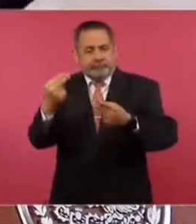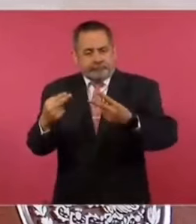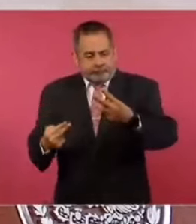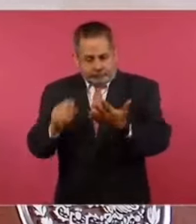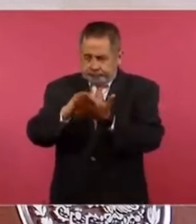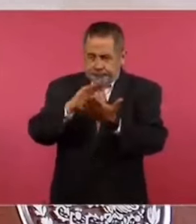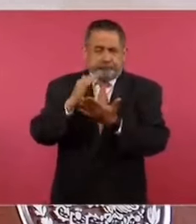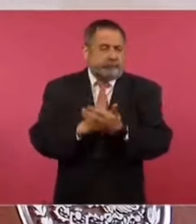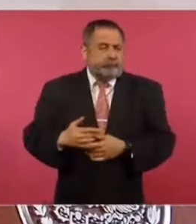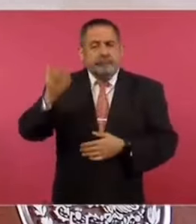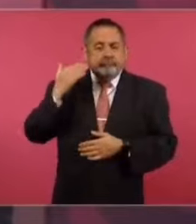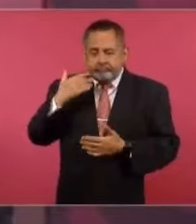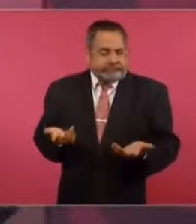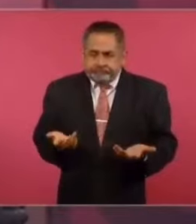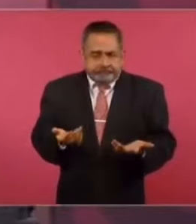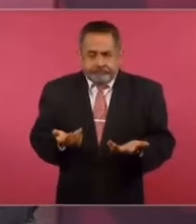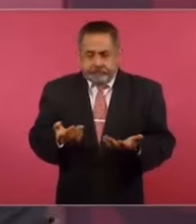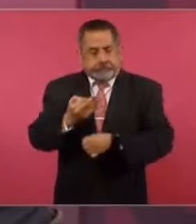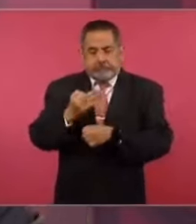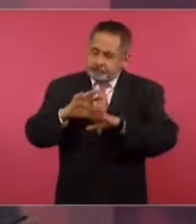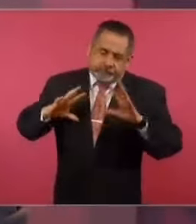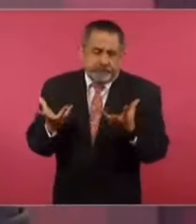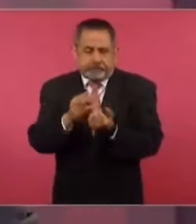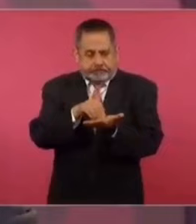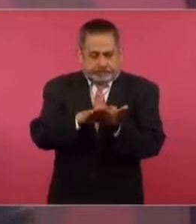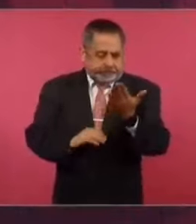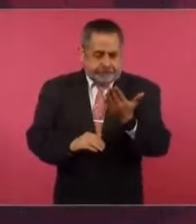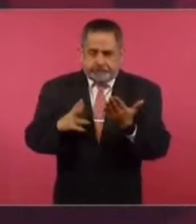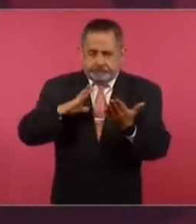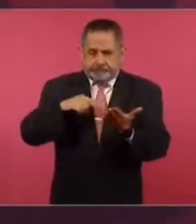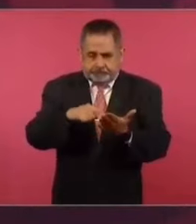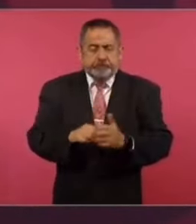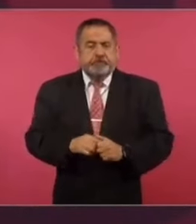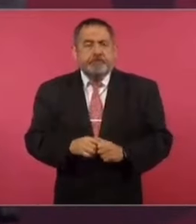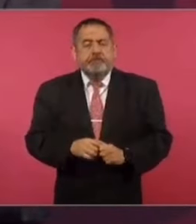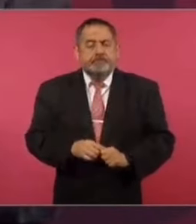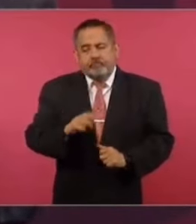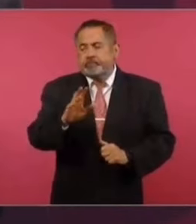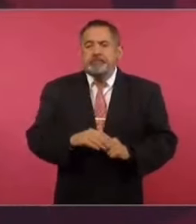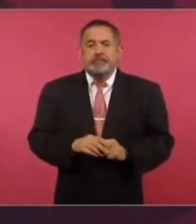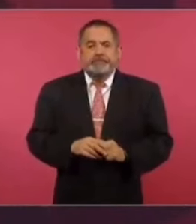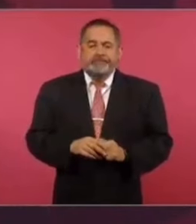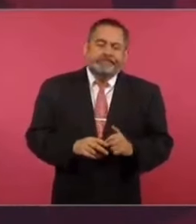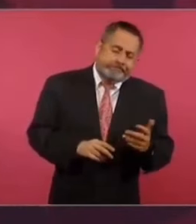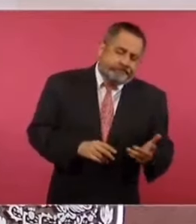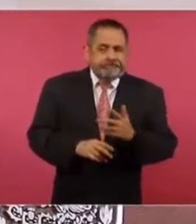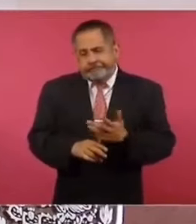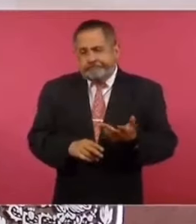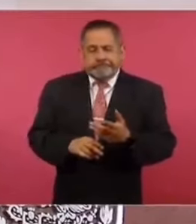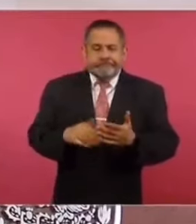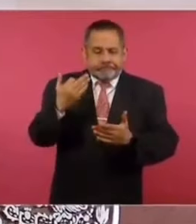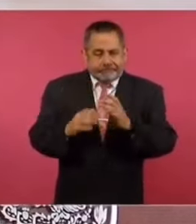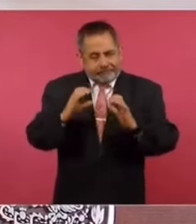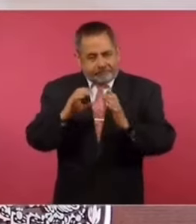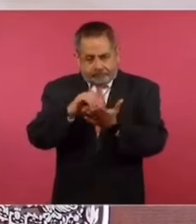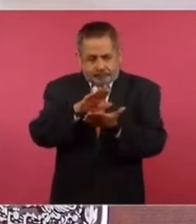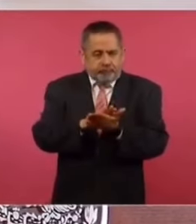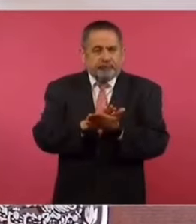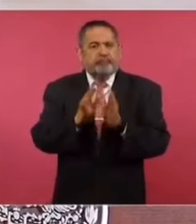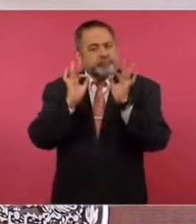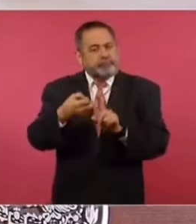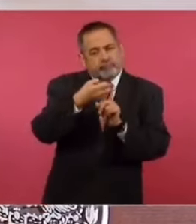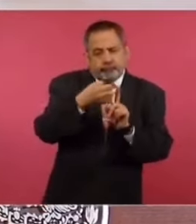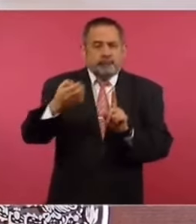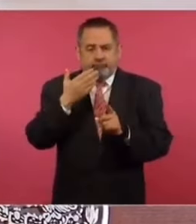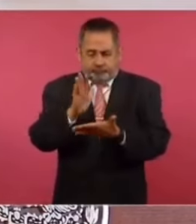de todas esas denuncias y se hizo un registro. De todas maneras, no se cuidó el hacer la separación